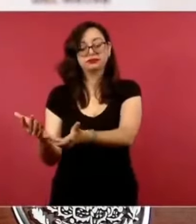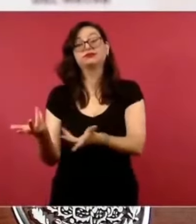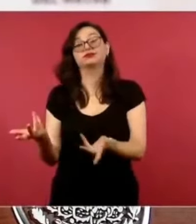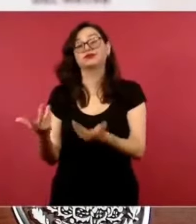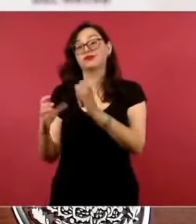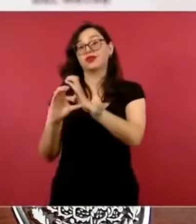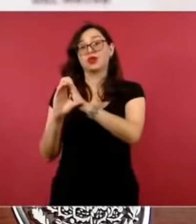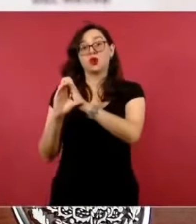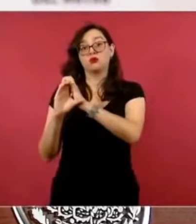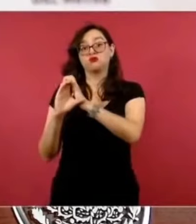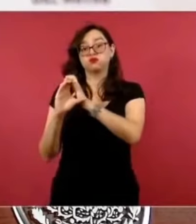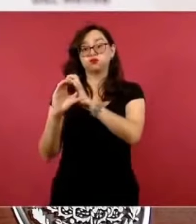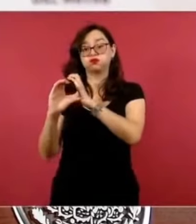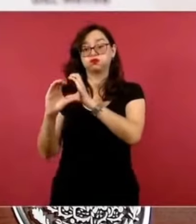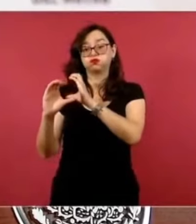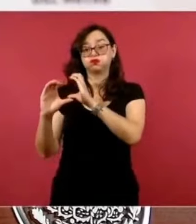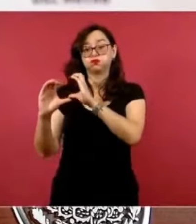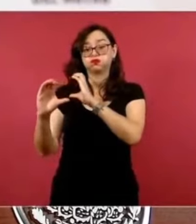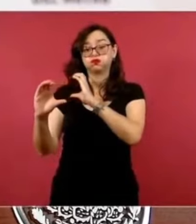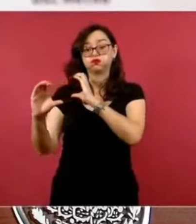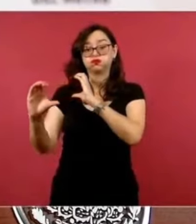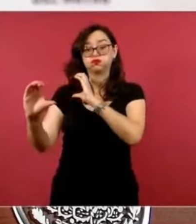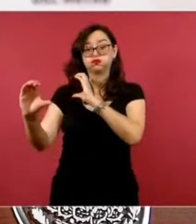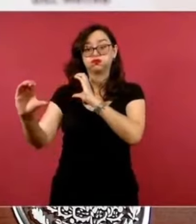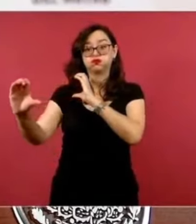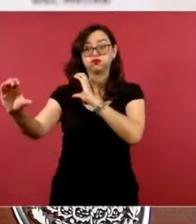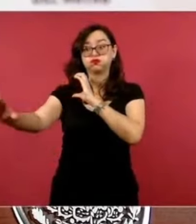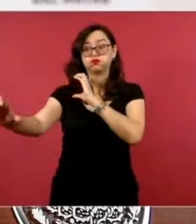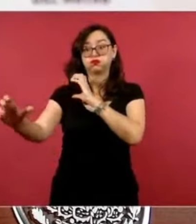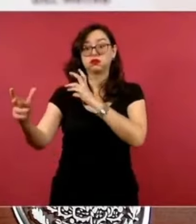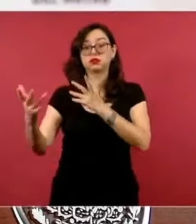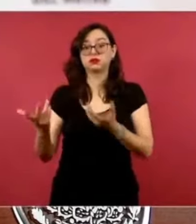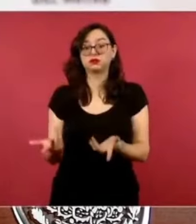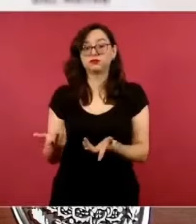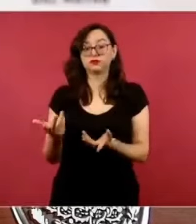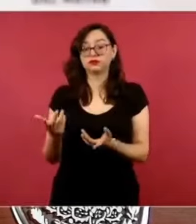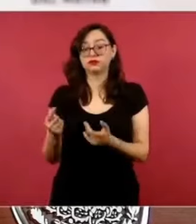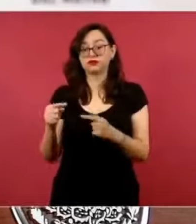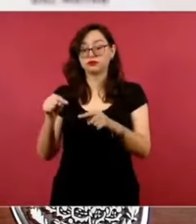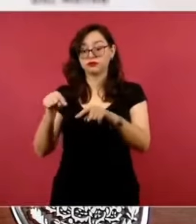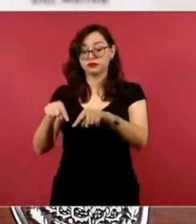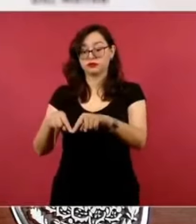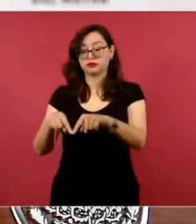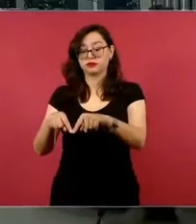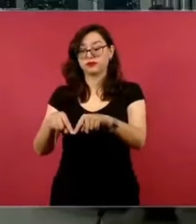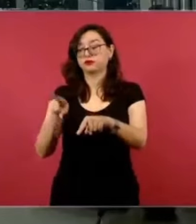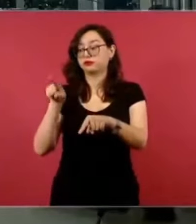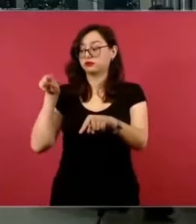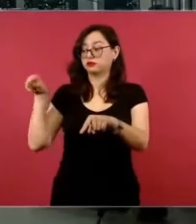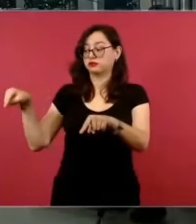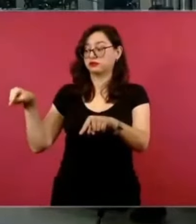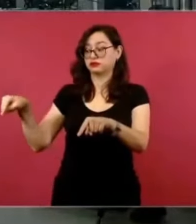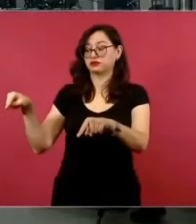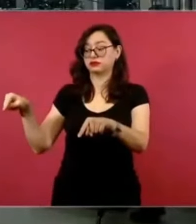el agua superficial desde la presa